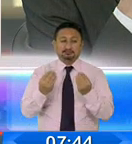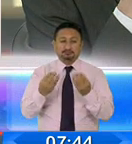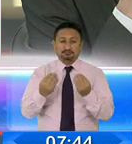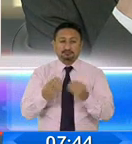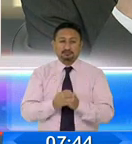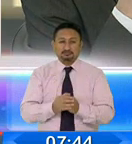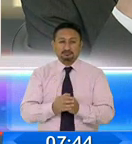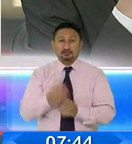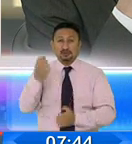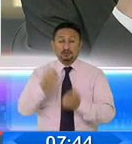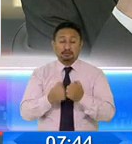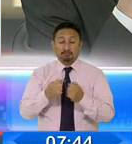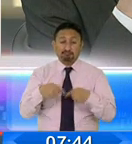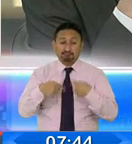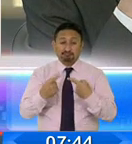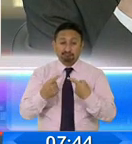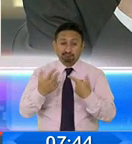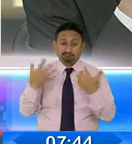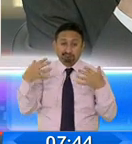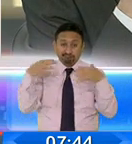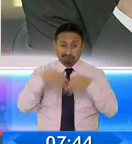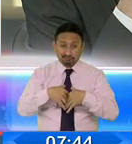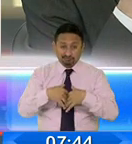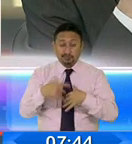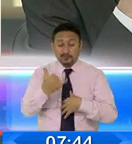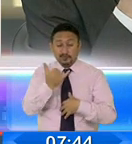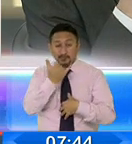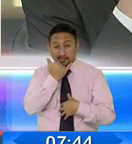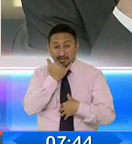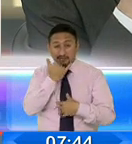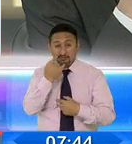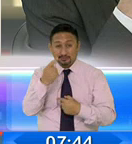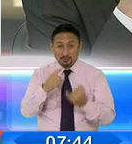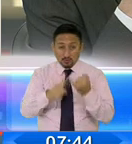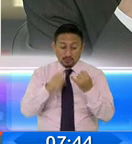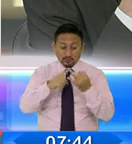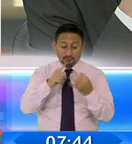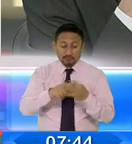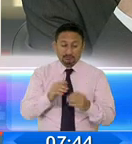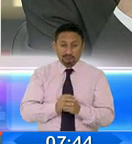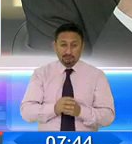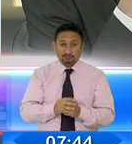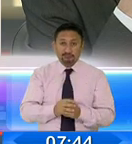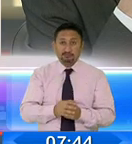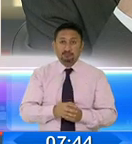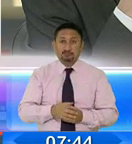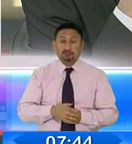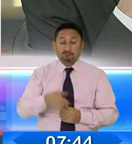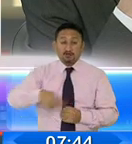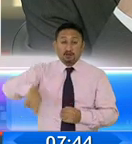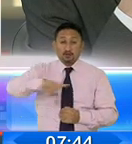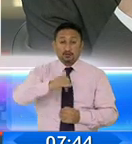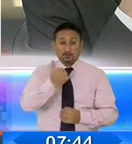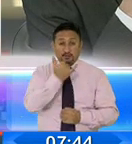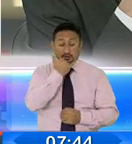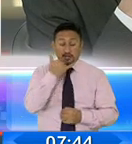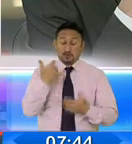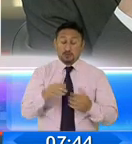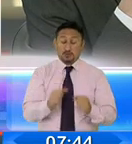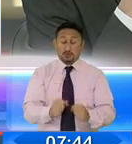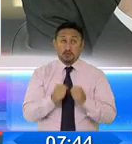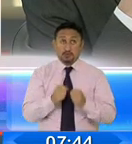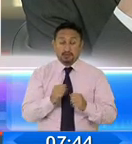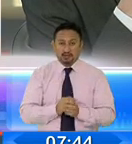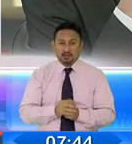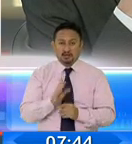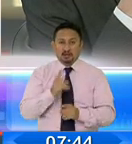fracaso tras fracaso, de errores tras errores, que muchos ya no son errores, sino son horrores. Y yo me permito incluso decir,